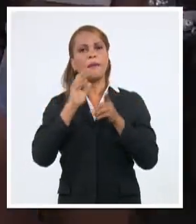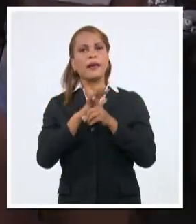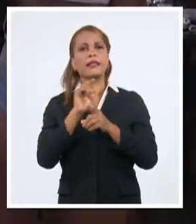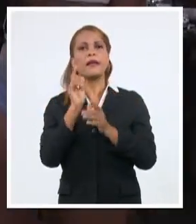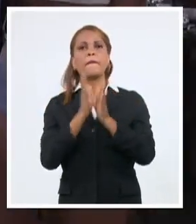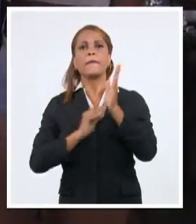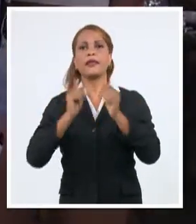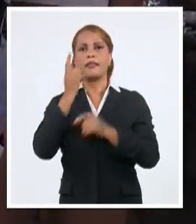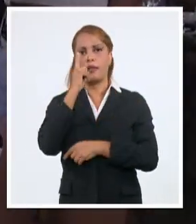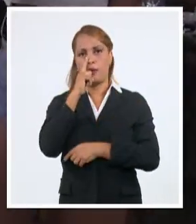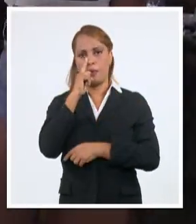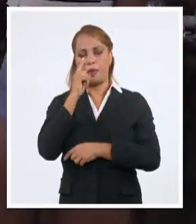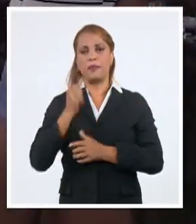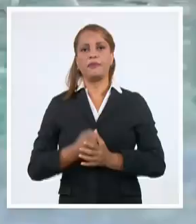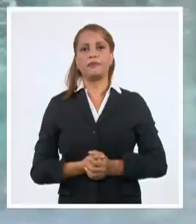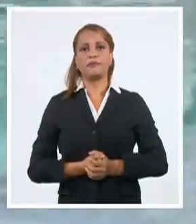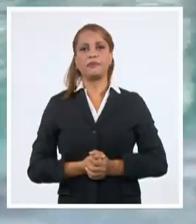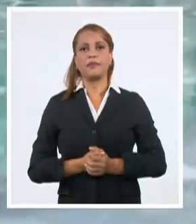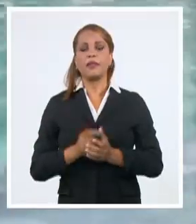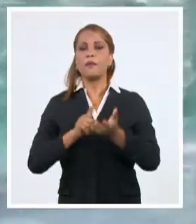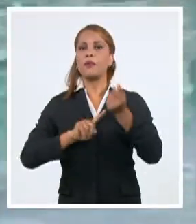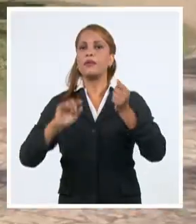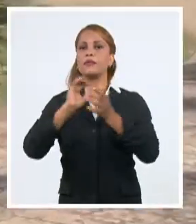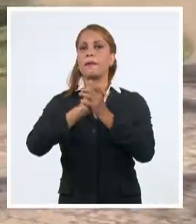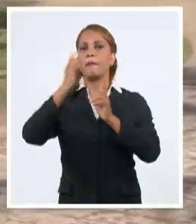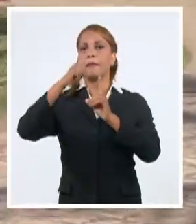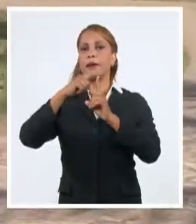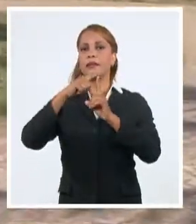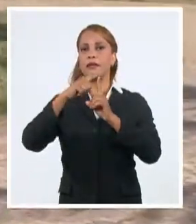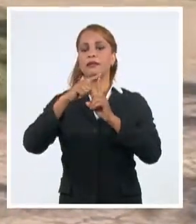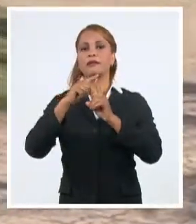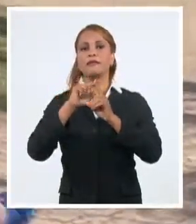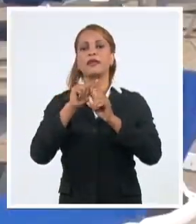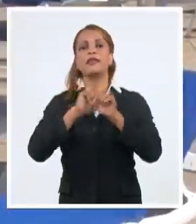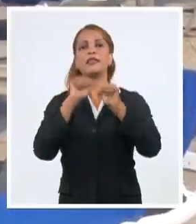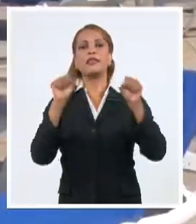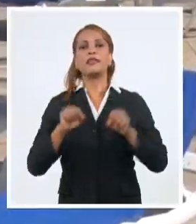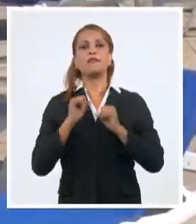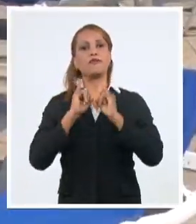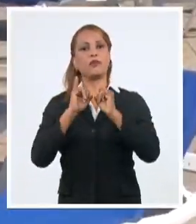noviembre. Desde Matanzas, Eliane Tawas Merino, Sistema Informativo de la Televisión Cubana.